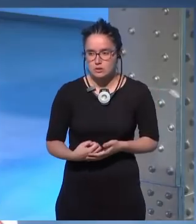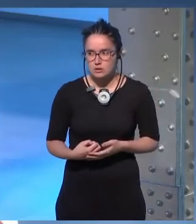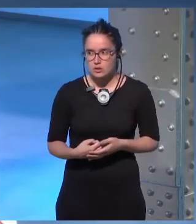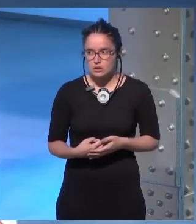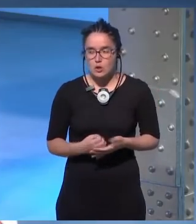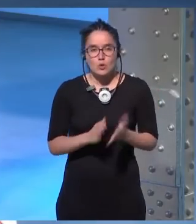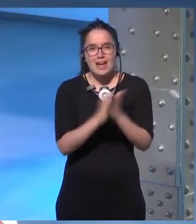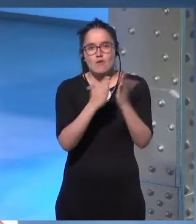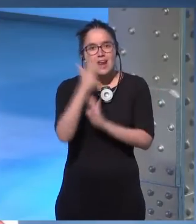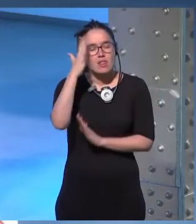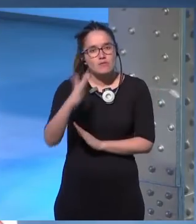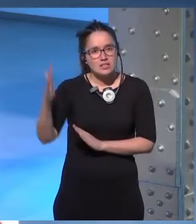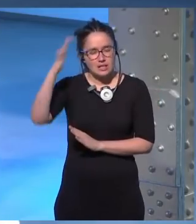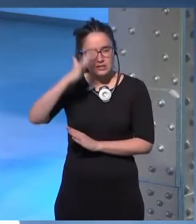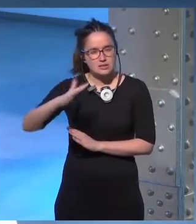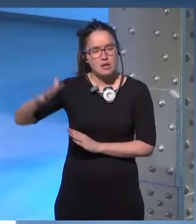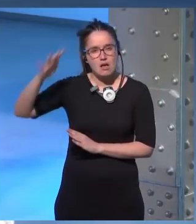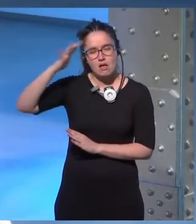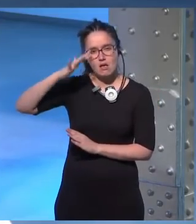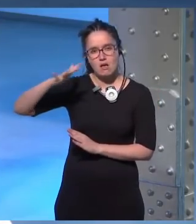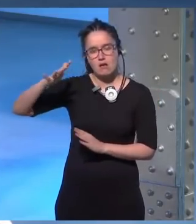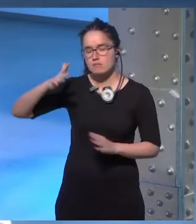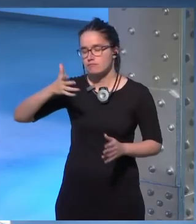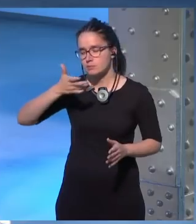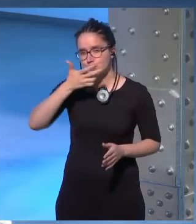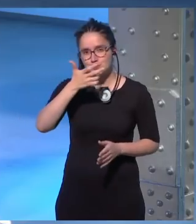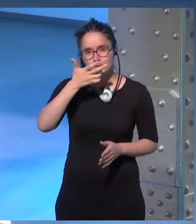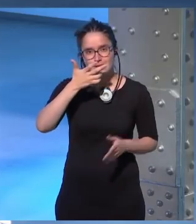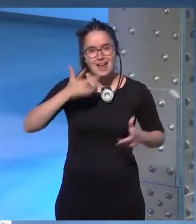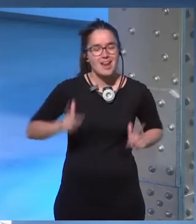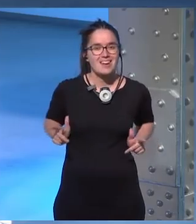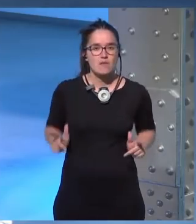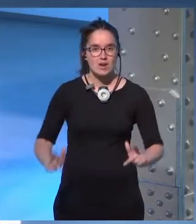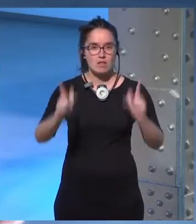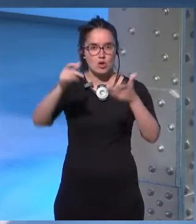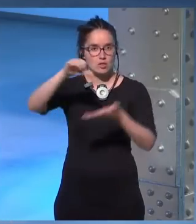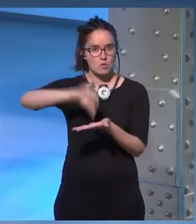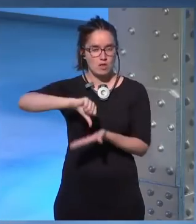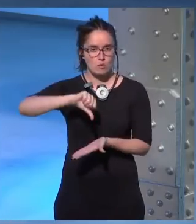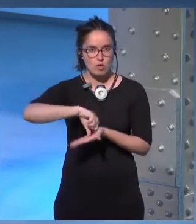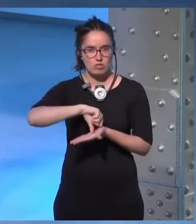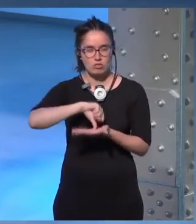tengo una novela de fantasía sobre la liberación de una ciudad